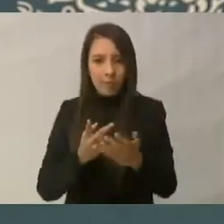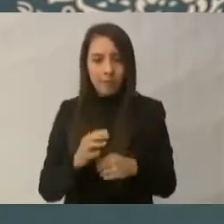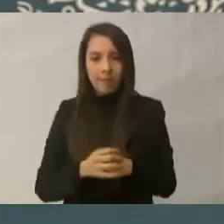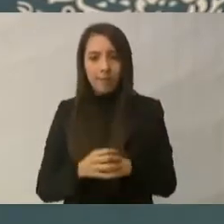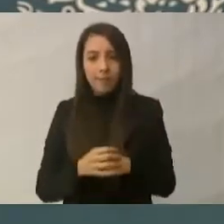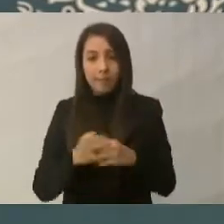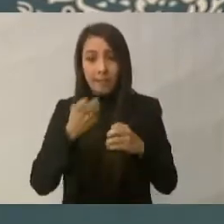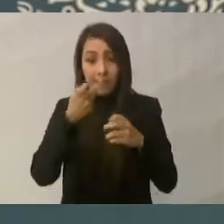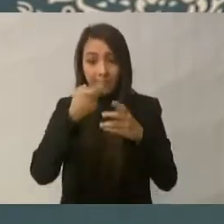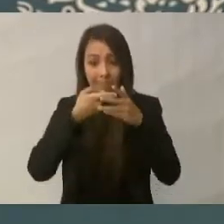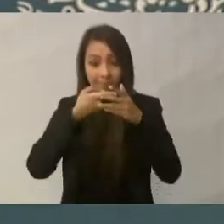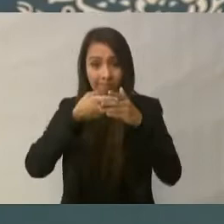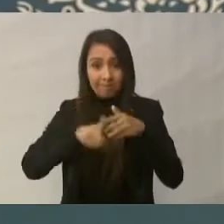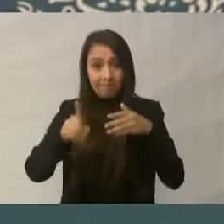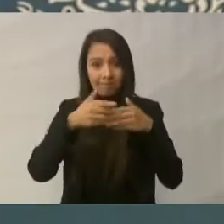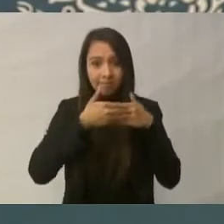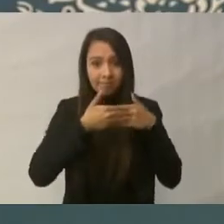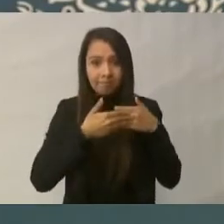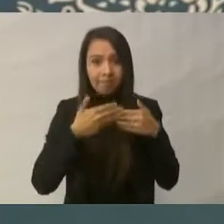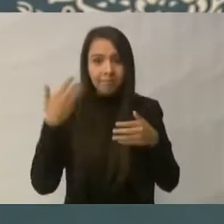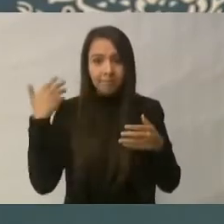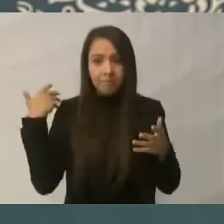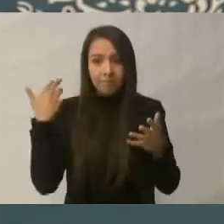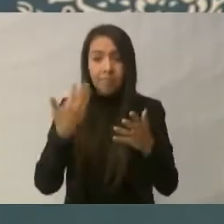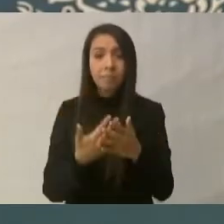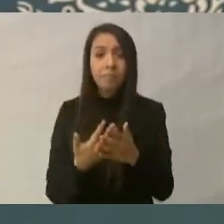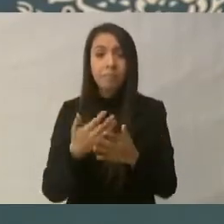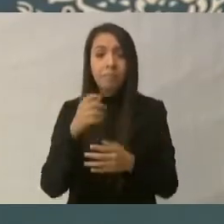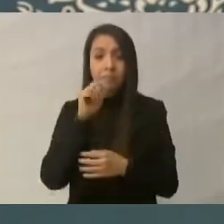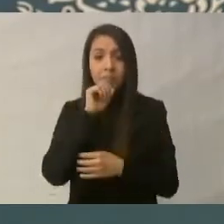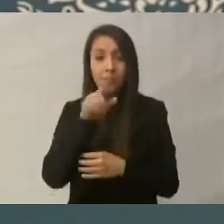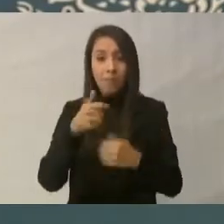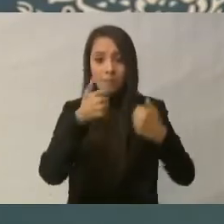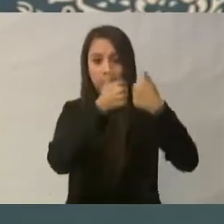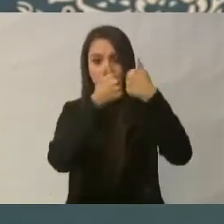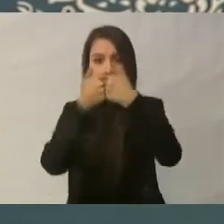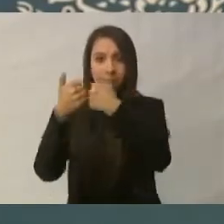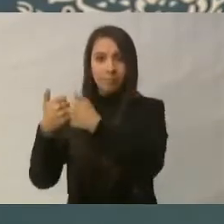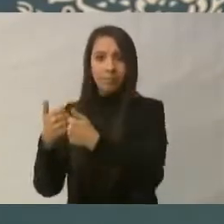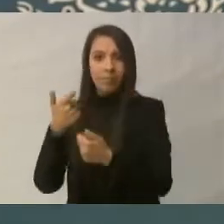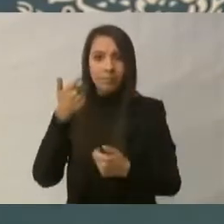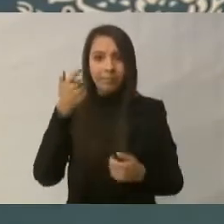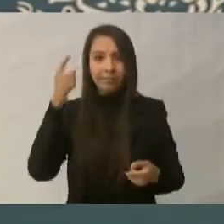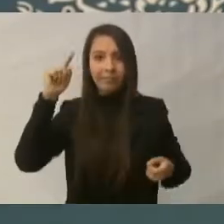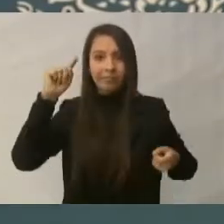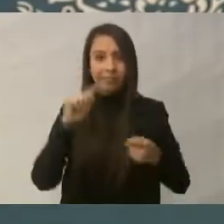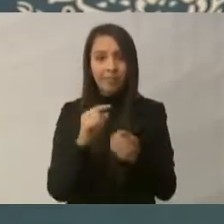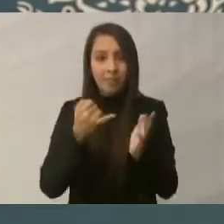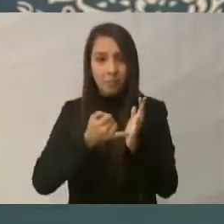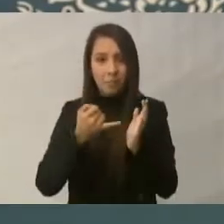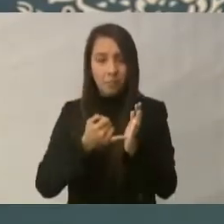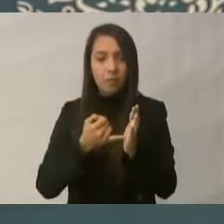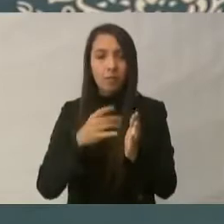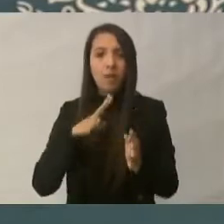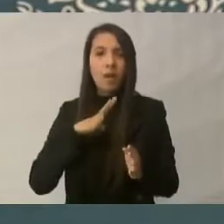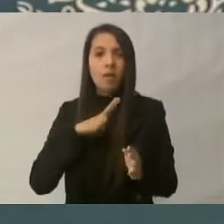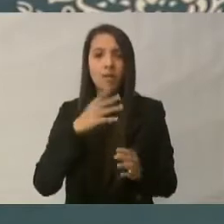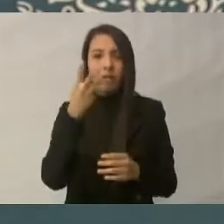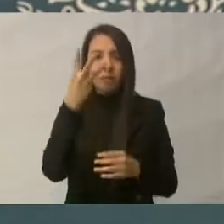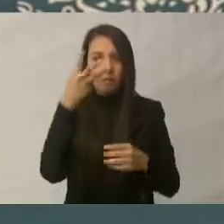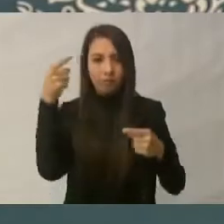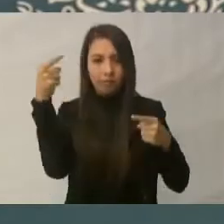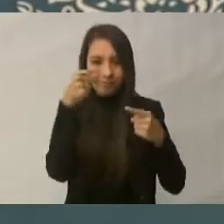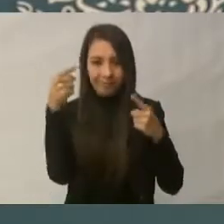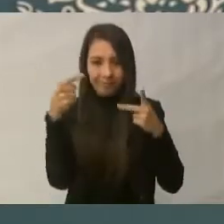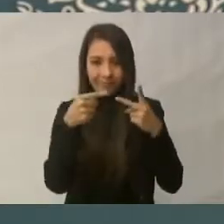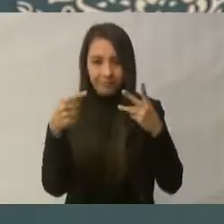arranque, el programa de la Zona Libre de la Frontera Norte se estructuró con tres componentes. El primero